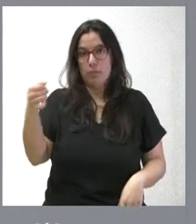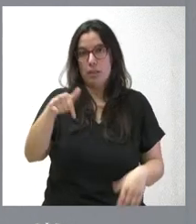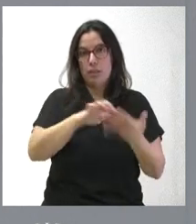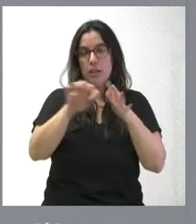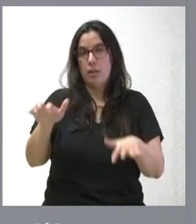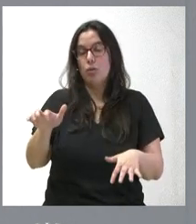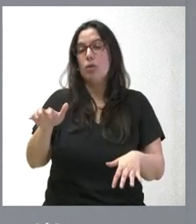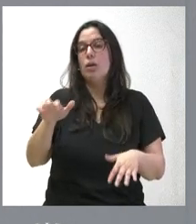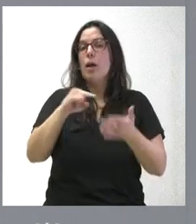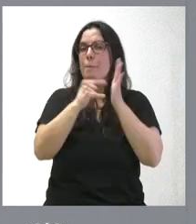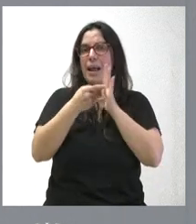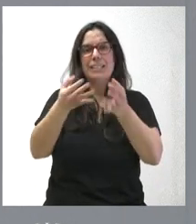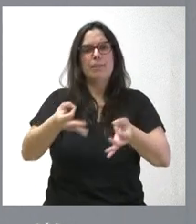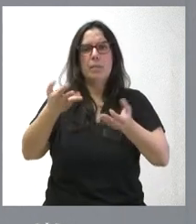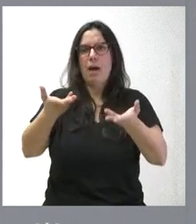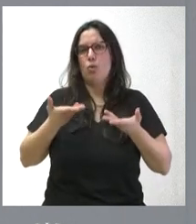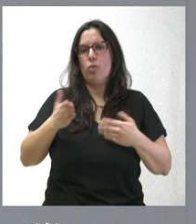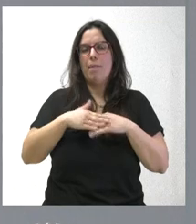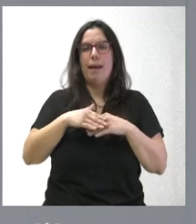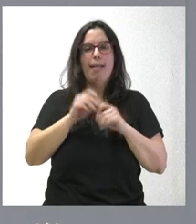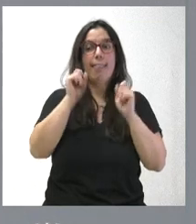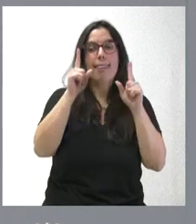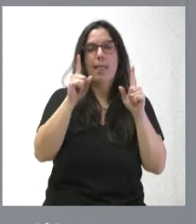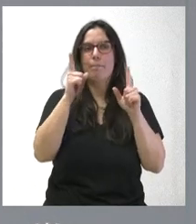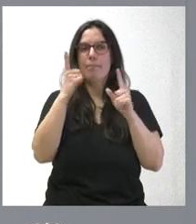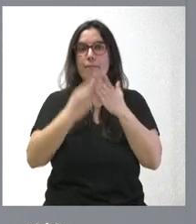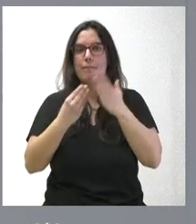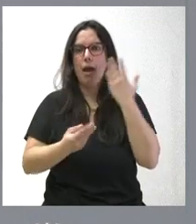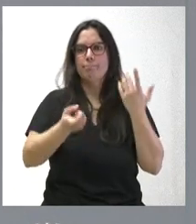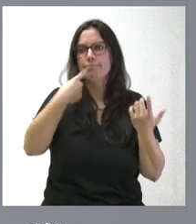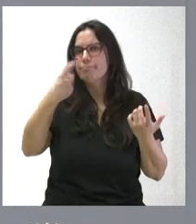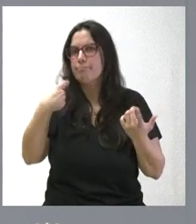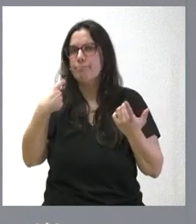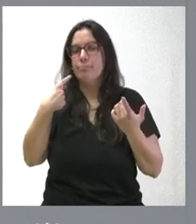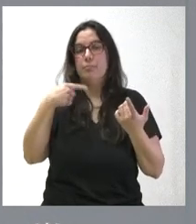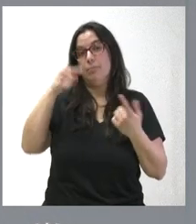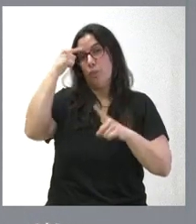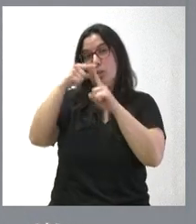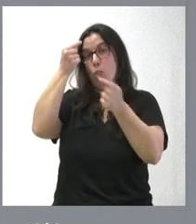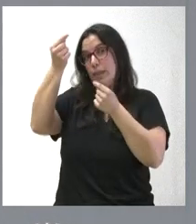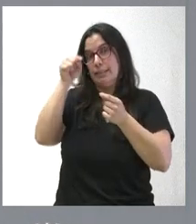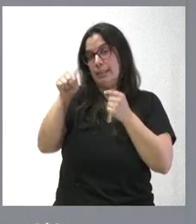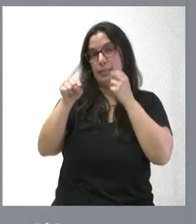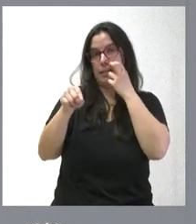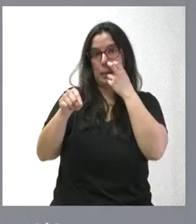estos planes ayudan a mejorar, porque detectan insuficiencias y, por tanto, se trata de ir al detalle. Más allá de las